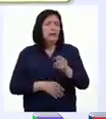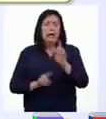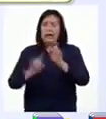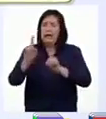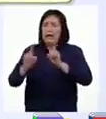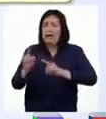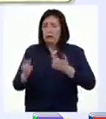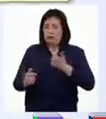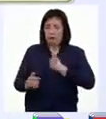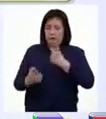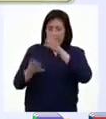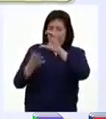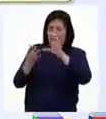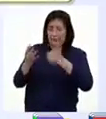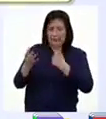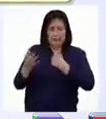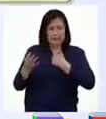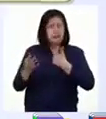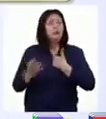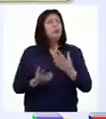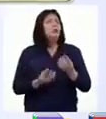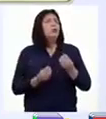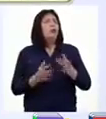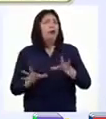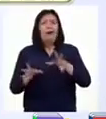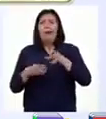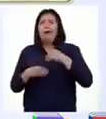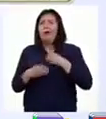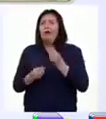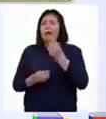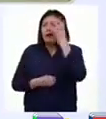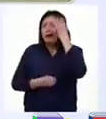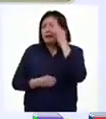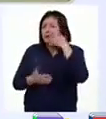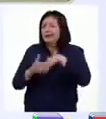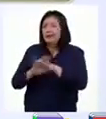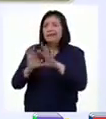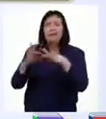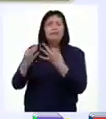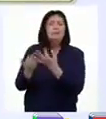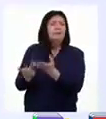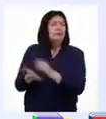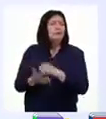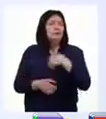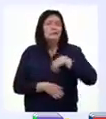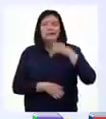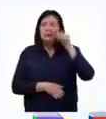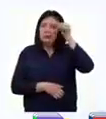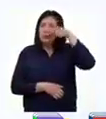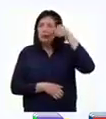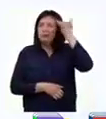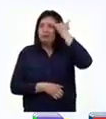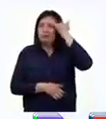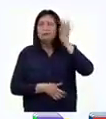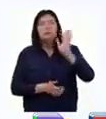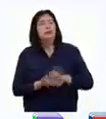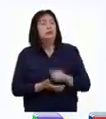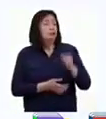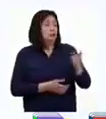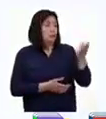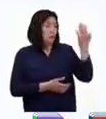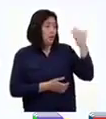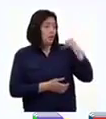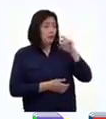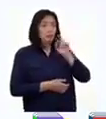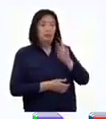nuestras características personales las hemos adquirido de experiencias familiares que han quedado en nuestros recuerdos. Y como hemos visto